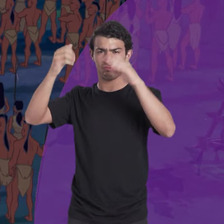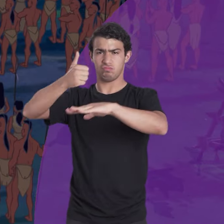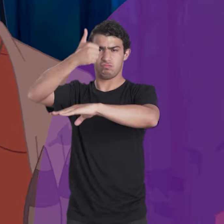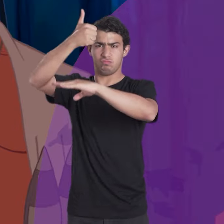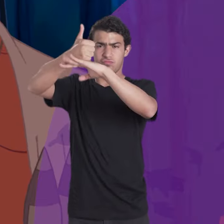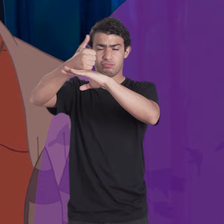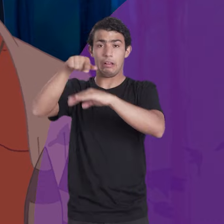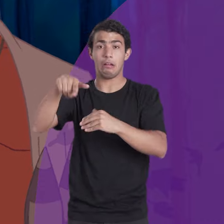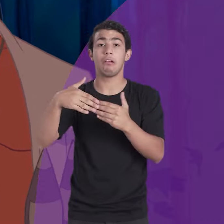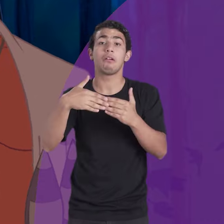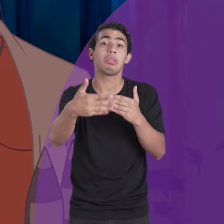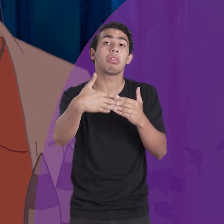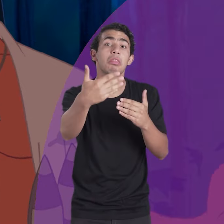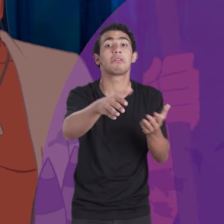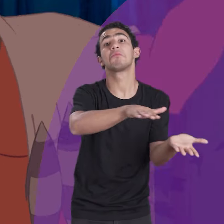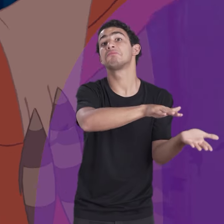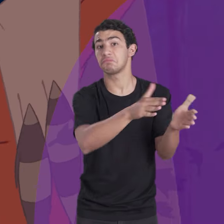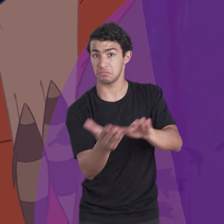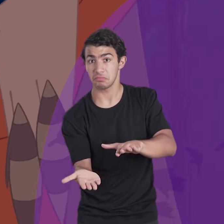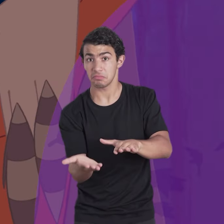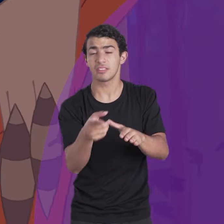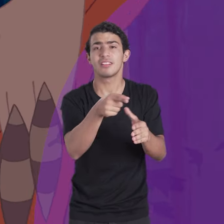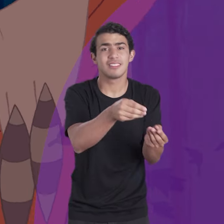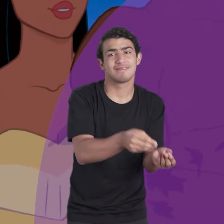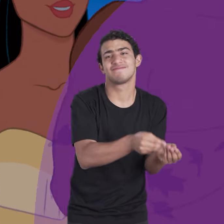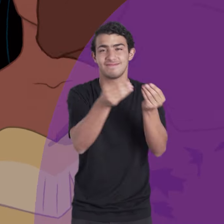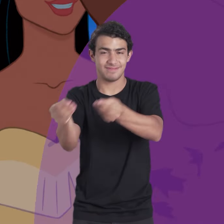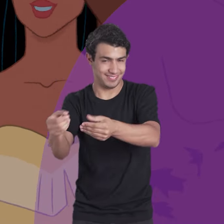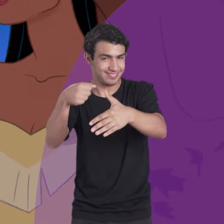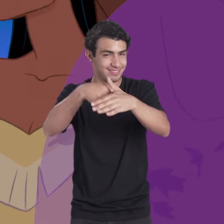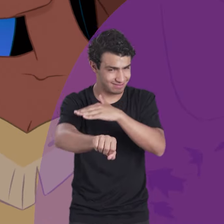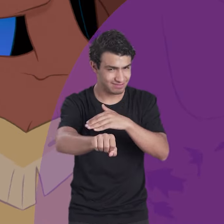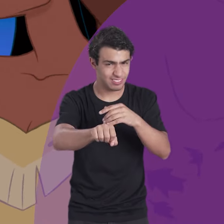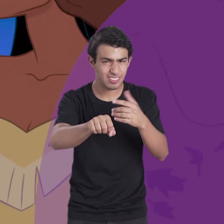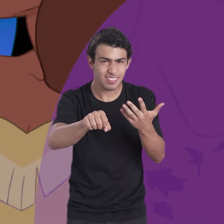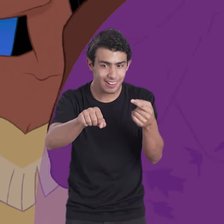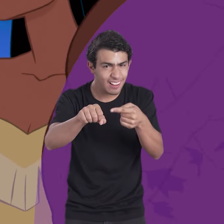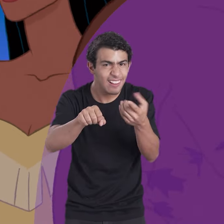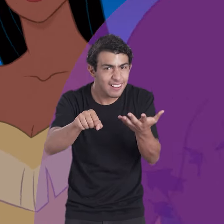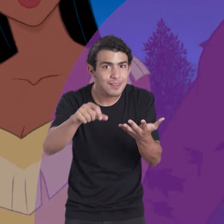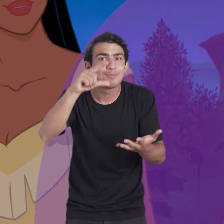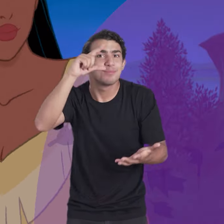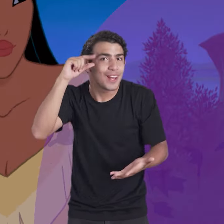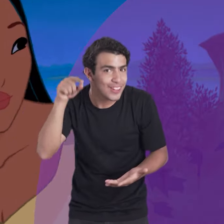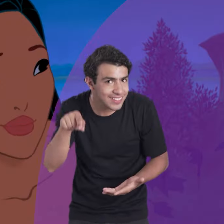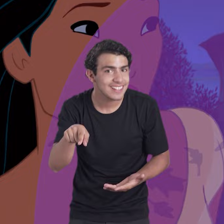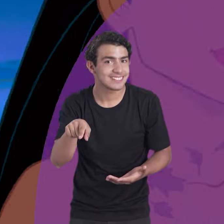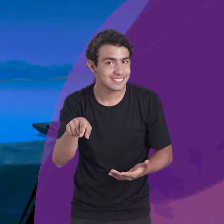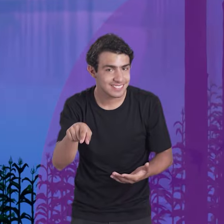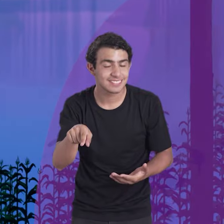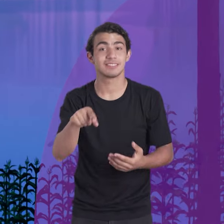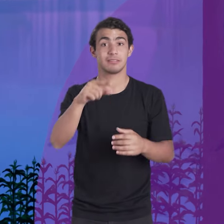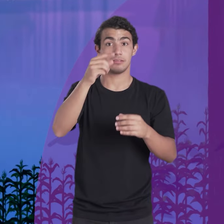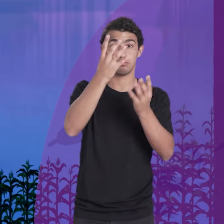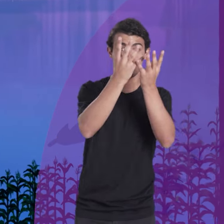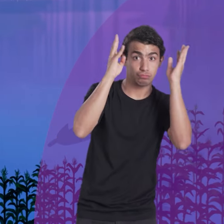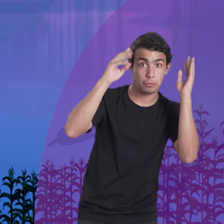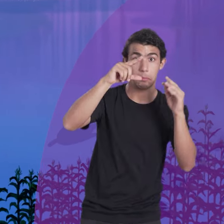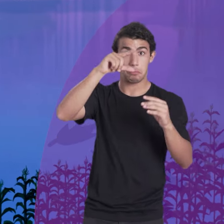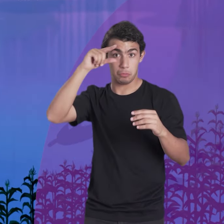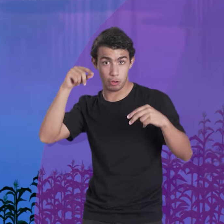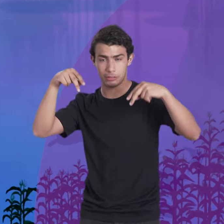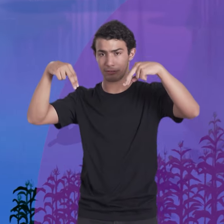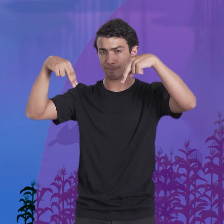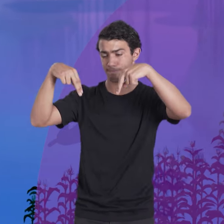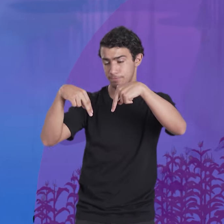Hija del gran jefe de la tribu Powhatan, debe ocupar el lugar que su padre tiene preparado para ella. Cocoon me ha